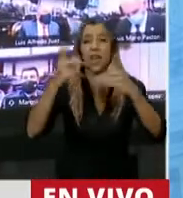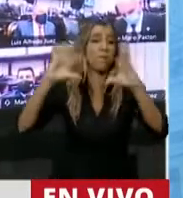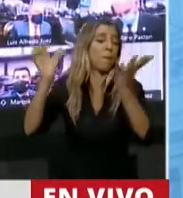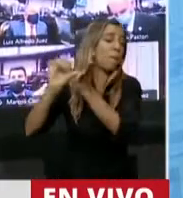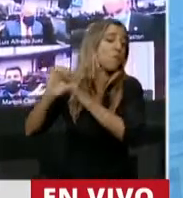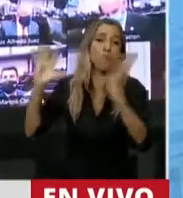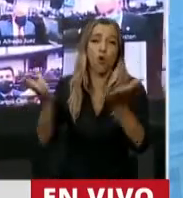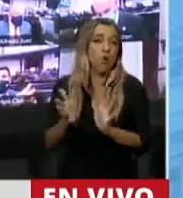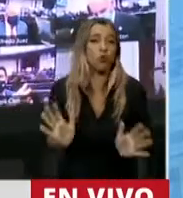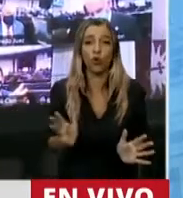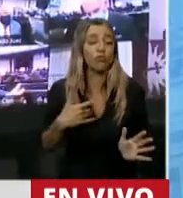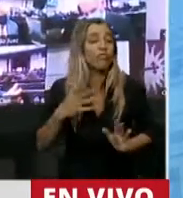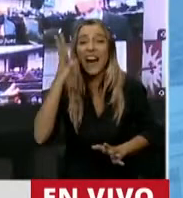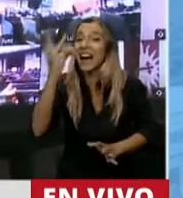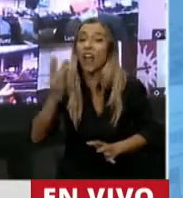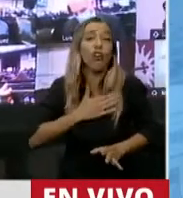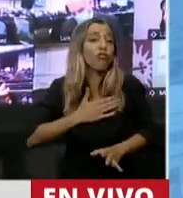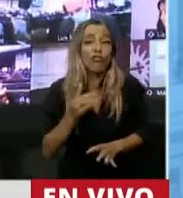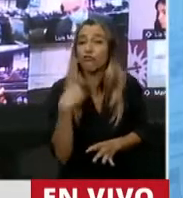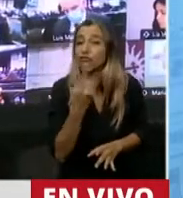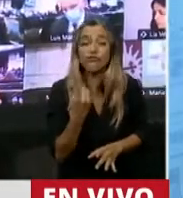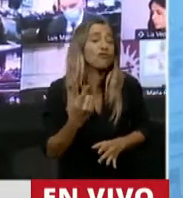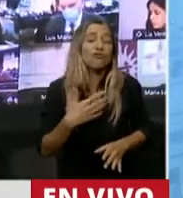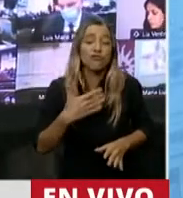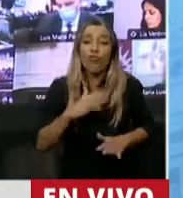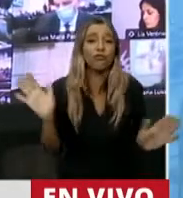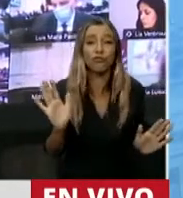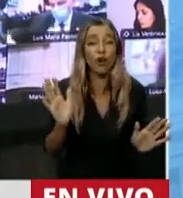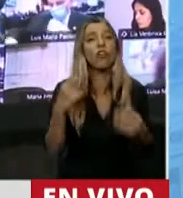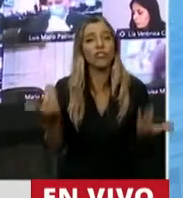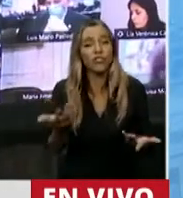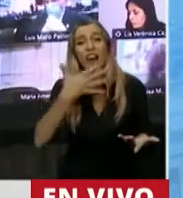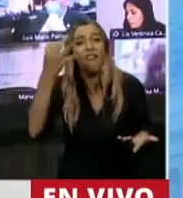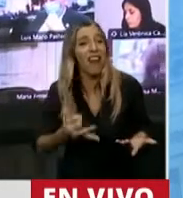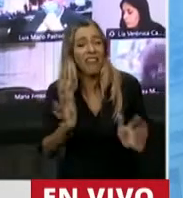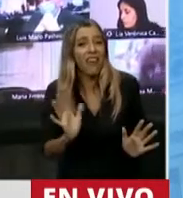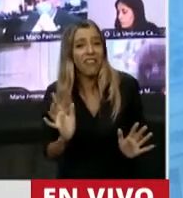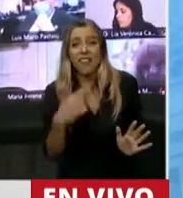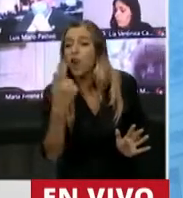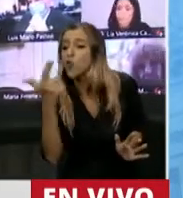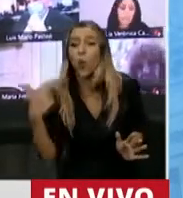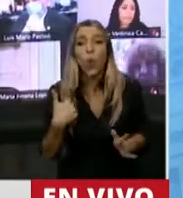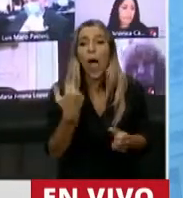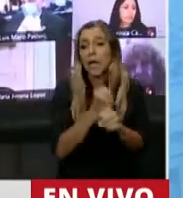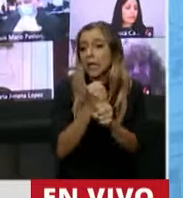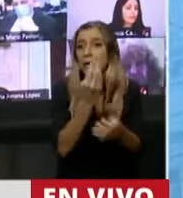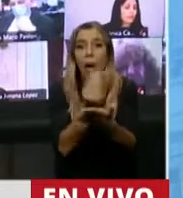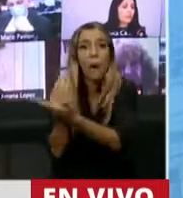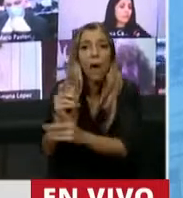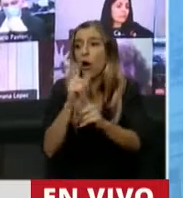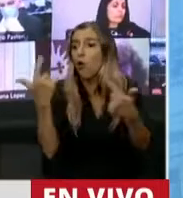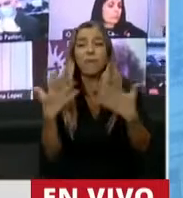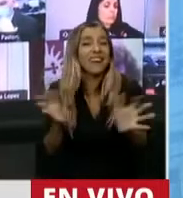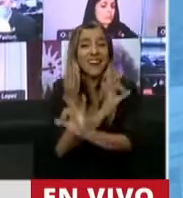exportaciones al mismo tiempo. Por eso no hay ni inversión, ni empleo, ni exportaciones. Porque lo único que hacemos es ponerle impuestos y este